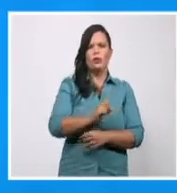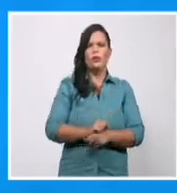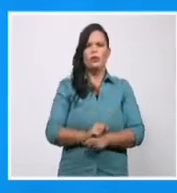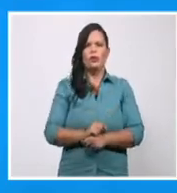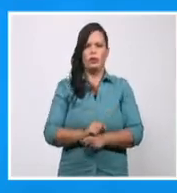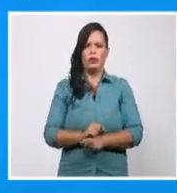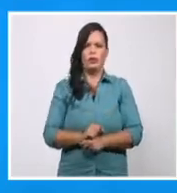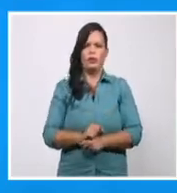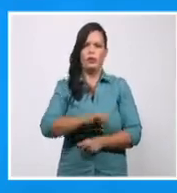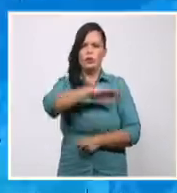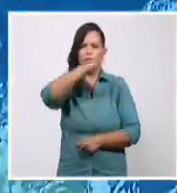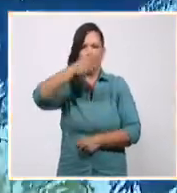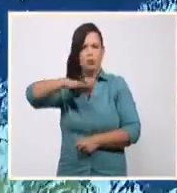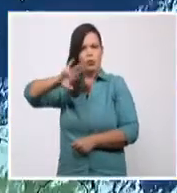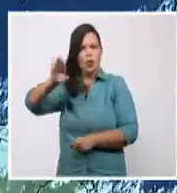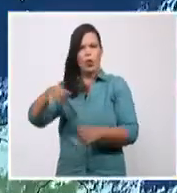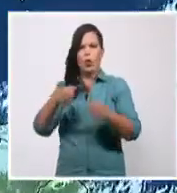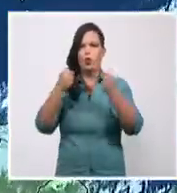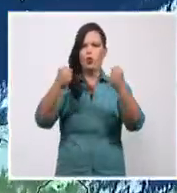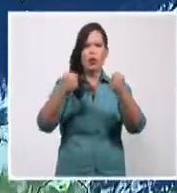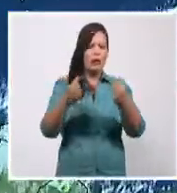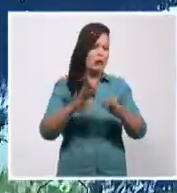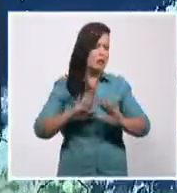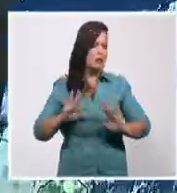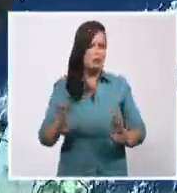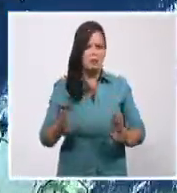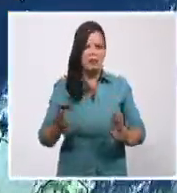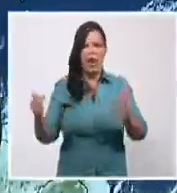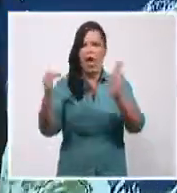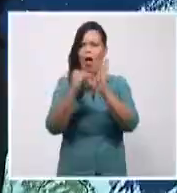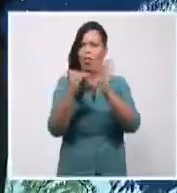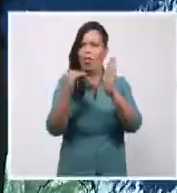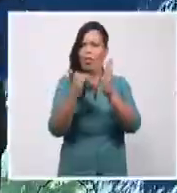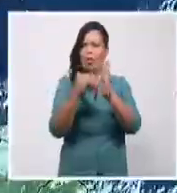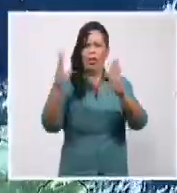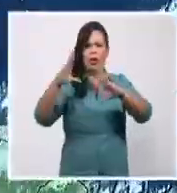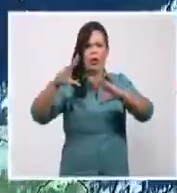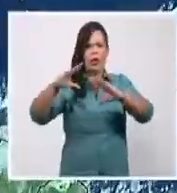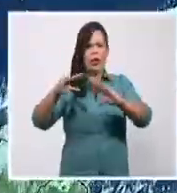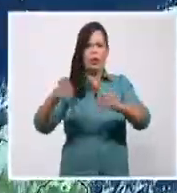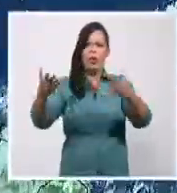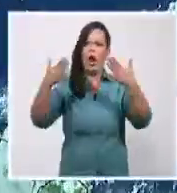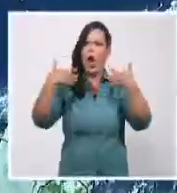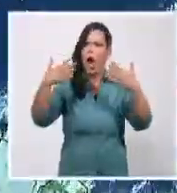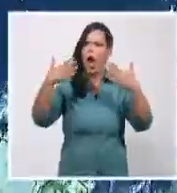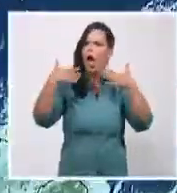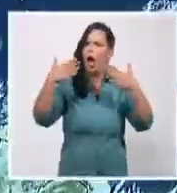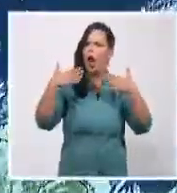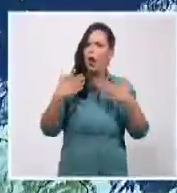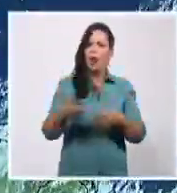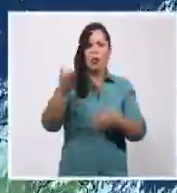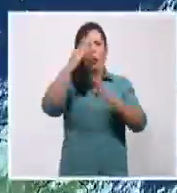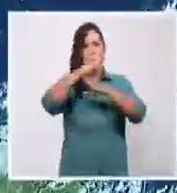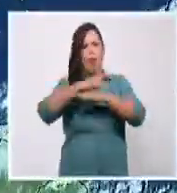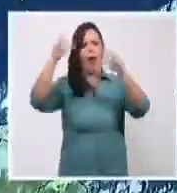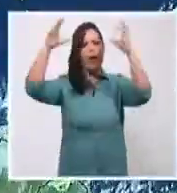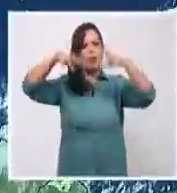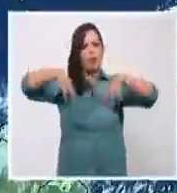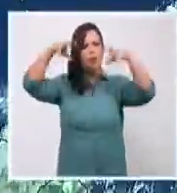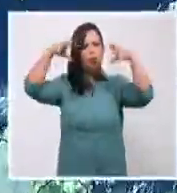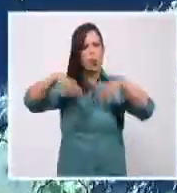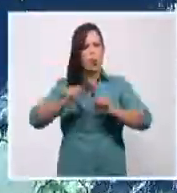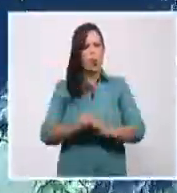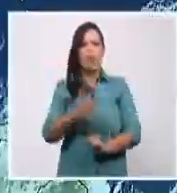En resumen, mis amigos, la tarde y la noche cálida baja la probabilidad de lluvia. Les deseo que tengan una noche muy feliz, un